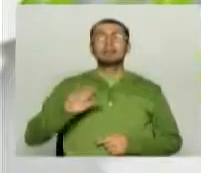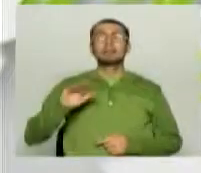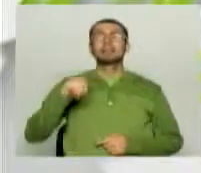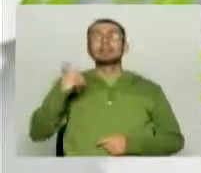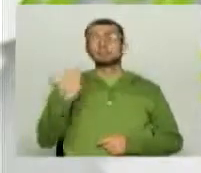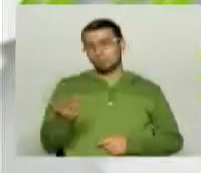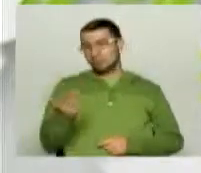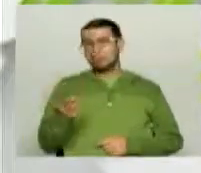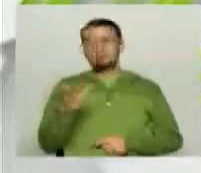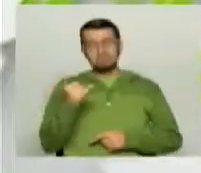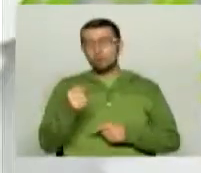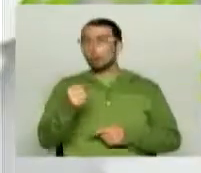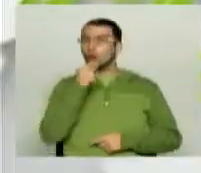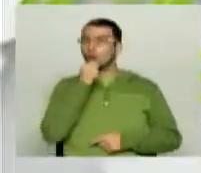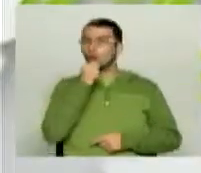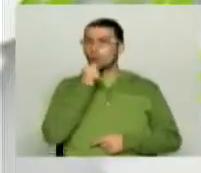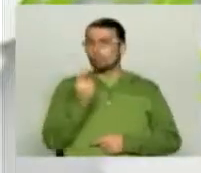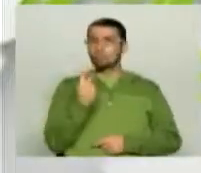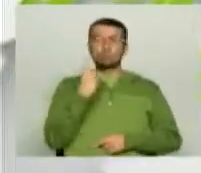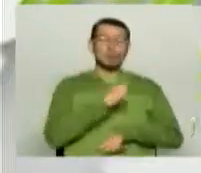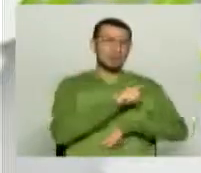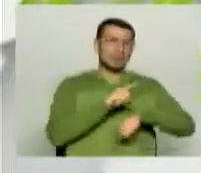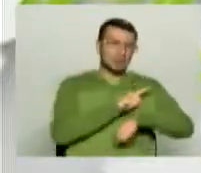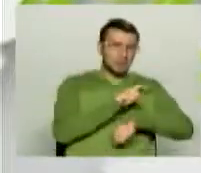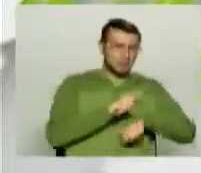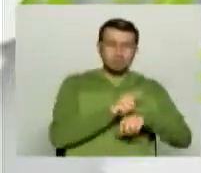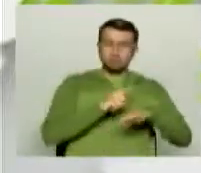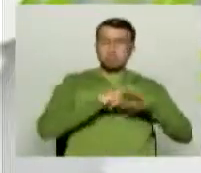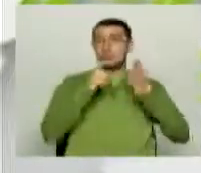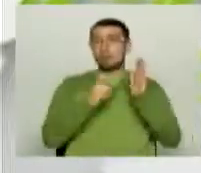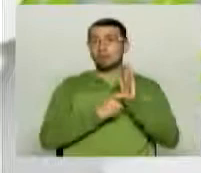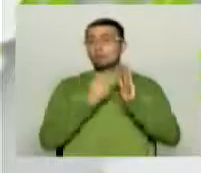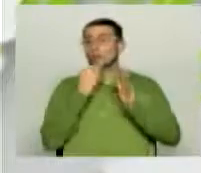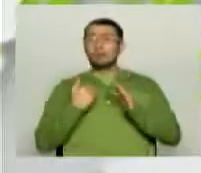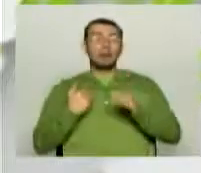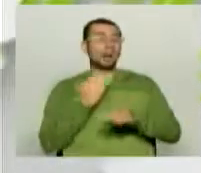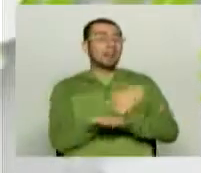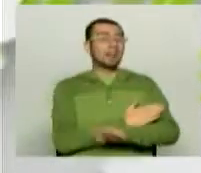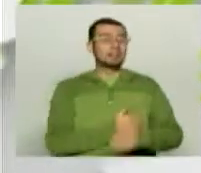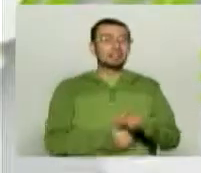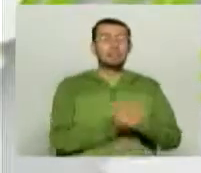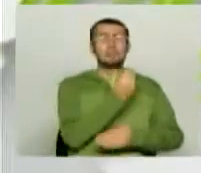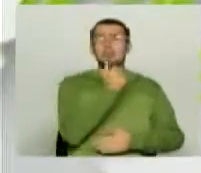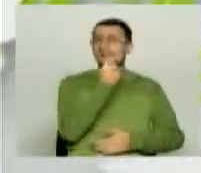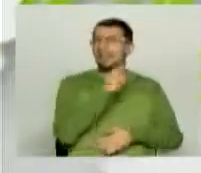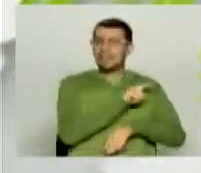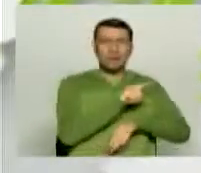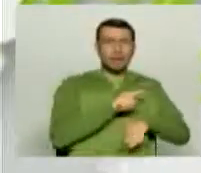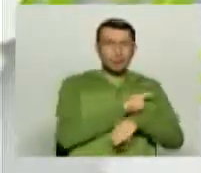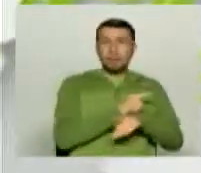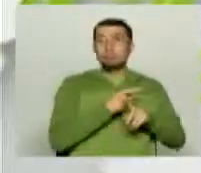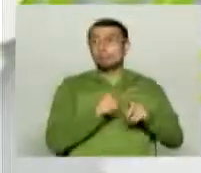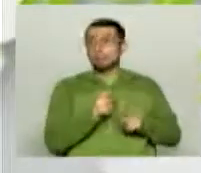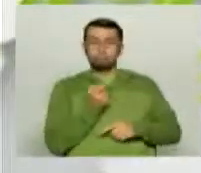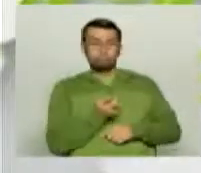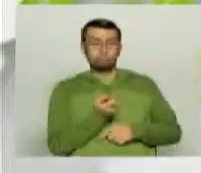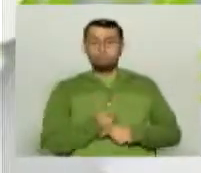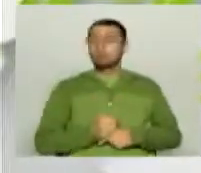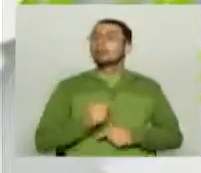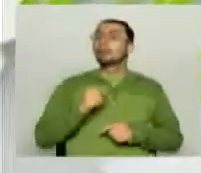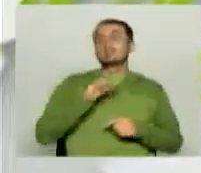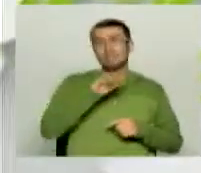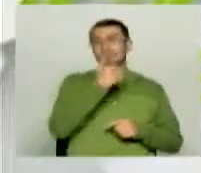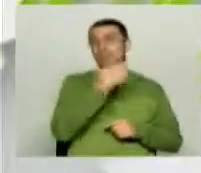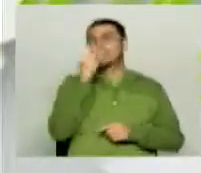Telecafé Mundialísimo. Digamos que empezó la franja de una hora porque inicialmente comenzó solamente con media hora, hay reemisión en la mañana de seis y media